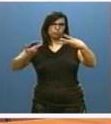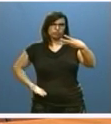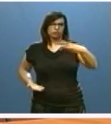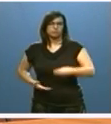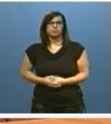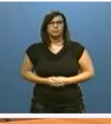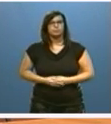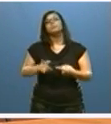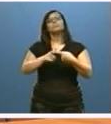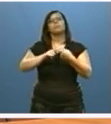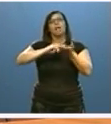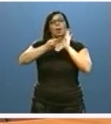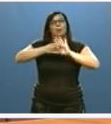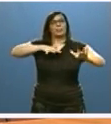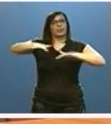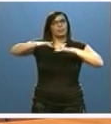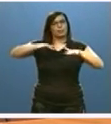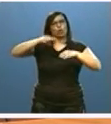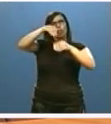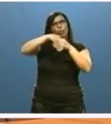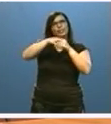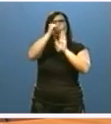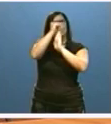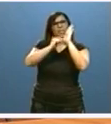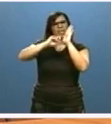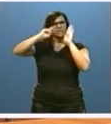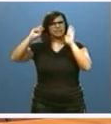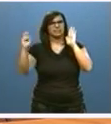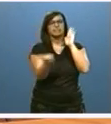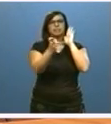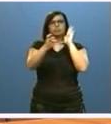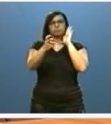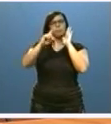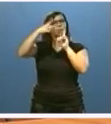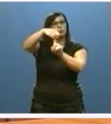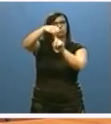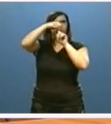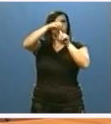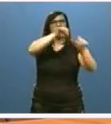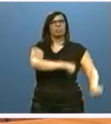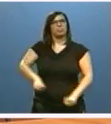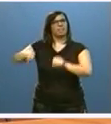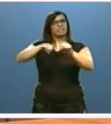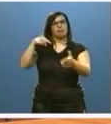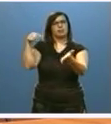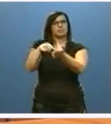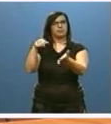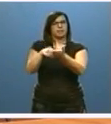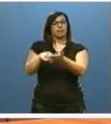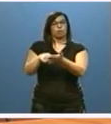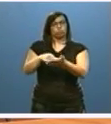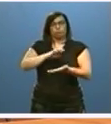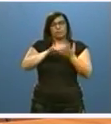El Plan de Dinamización articula una amplia serie de medidas a partir de un primer eje de defensa y reivindicación que Castilla y León